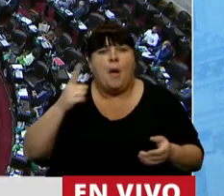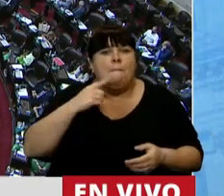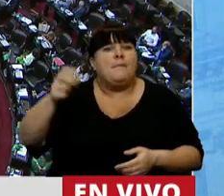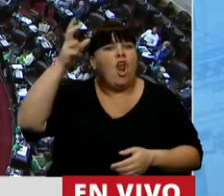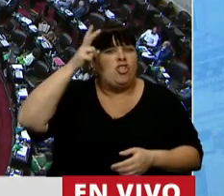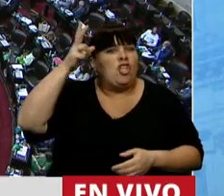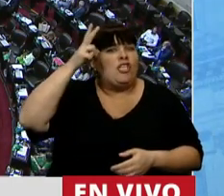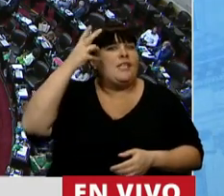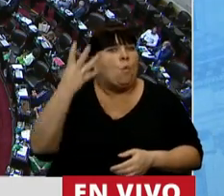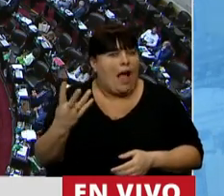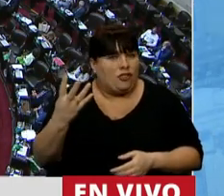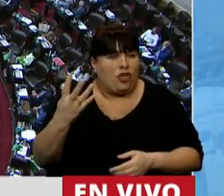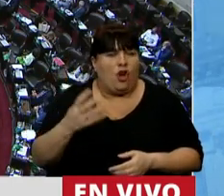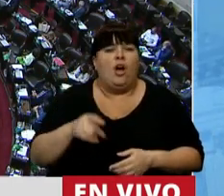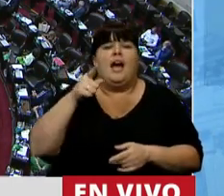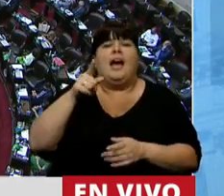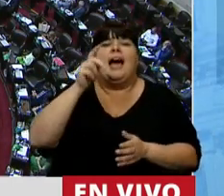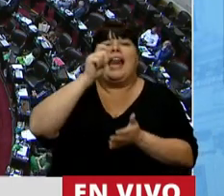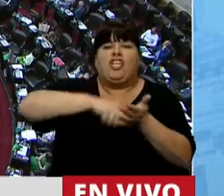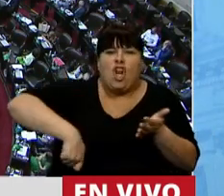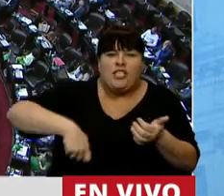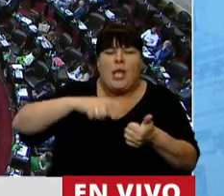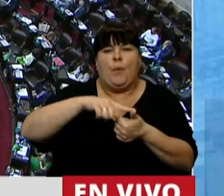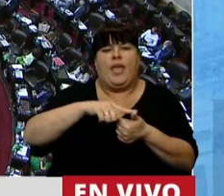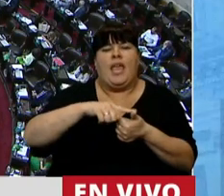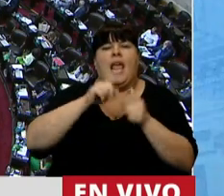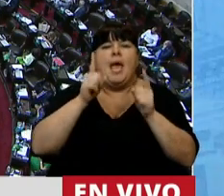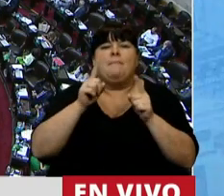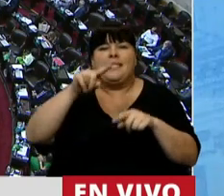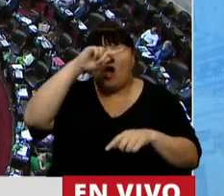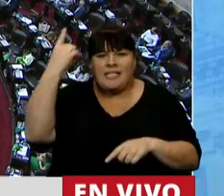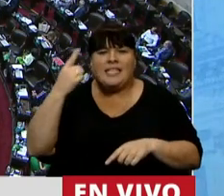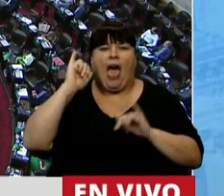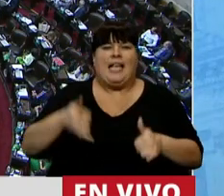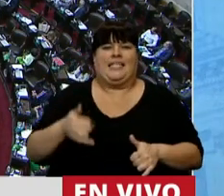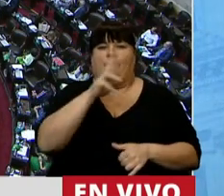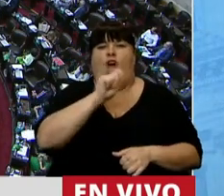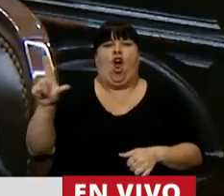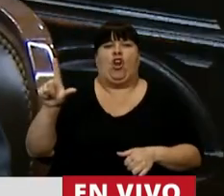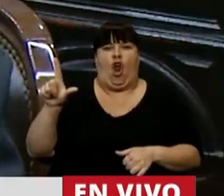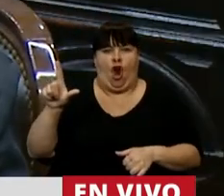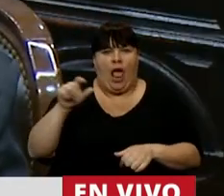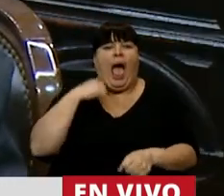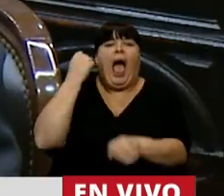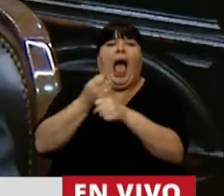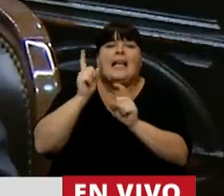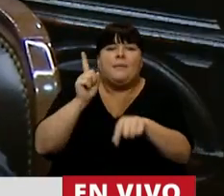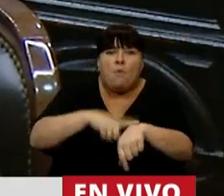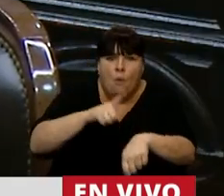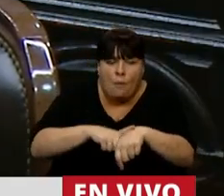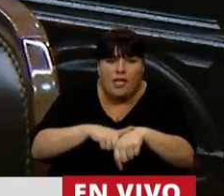1884, o la del registro civil, donde el Estado asume roles que hasta ese momento